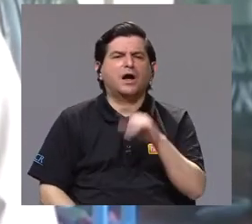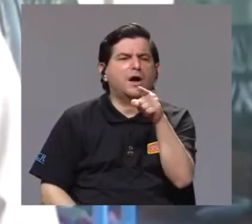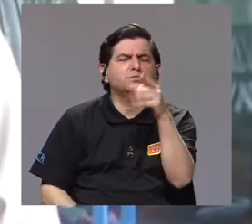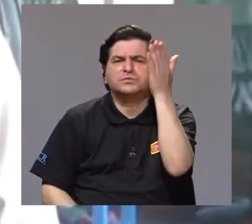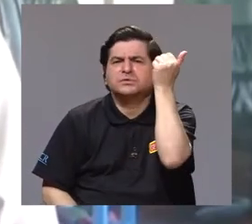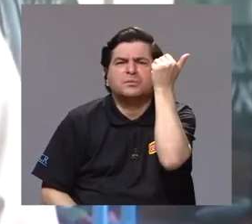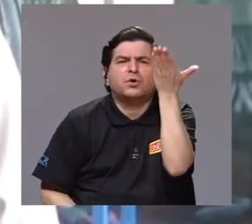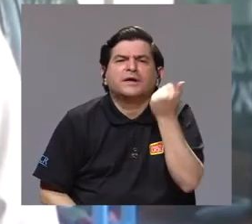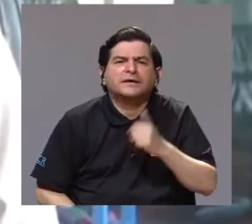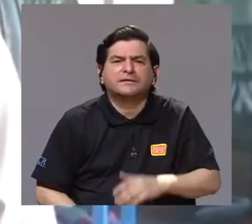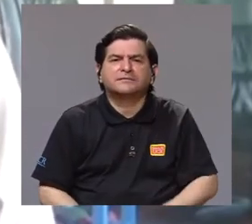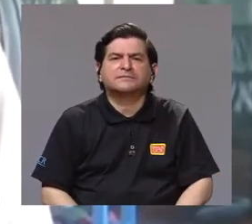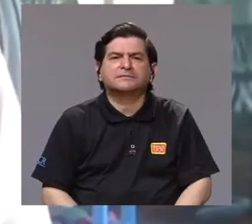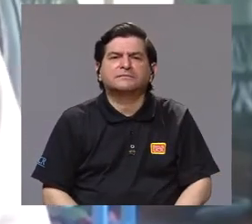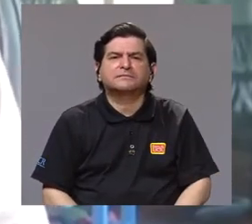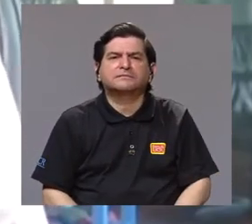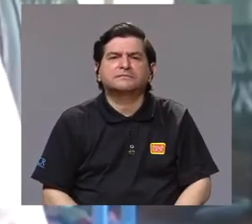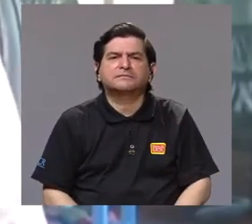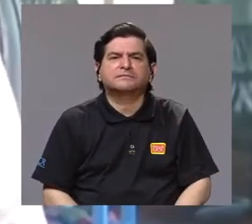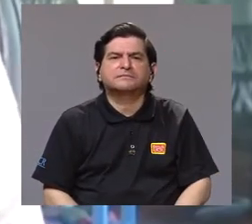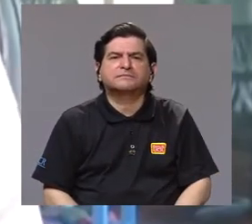¿Por qué a usted, Bernal?